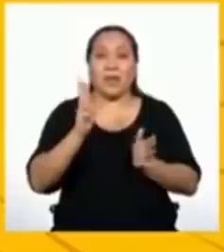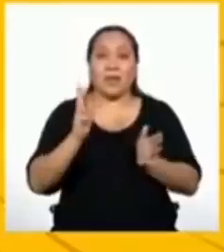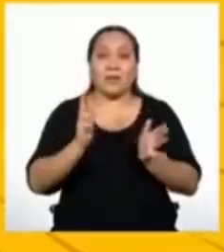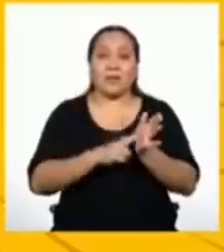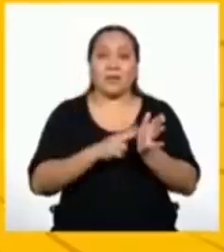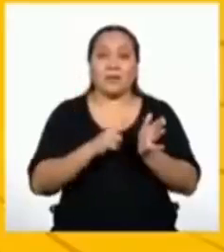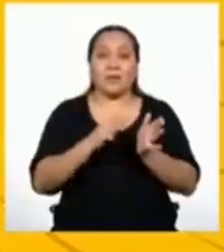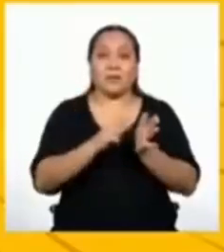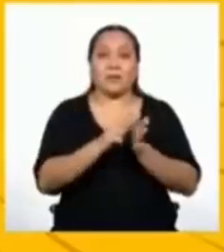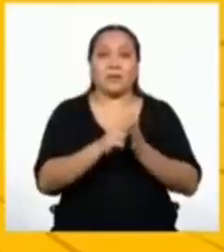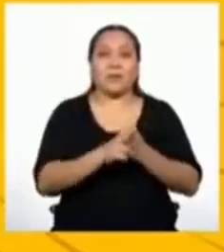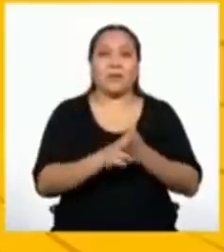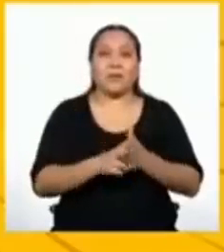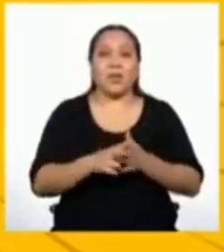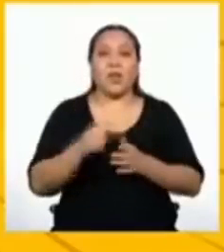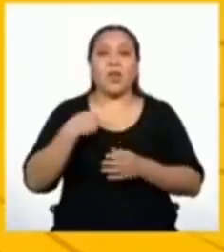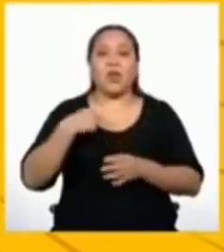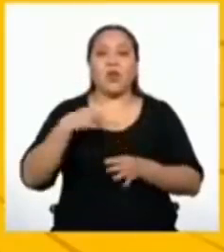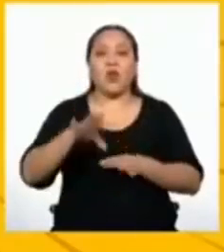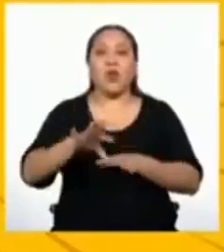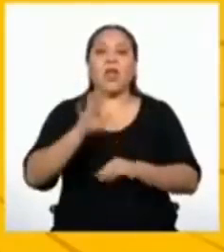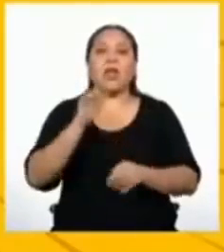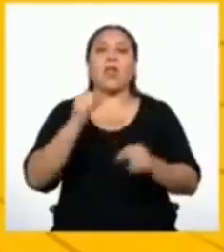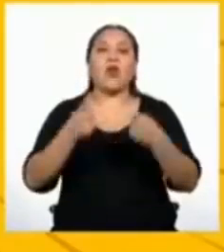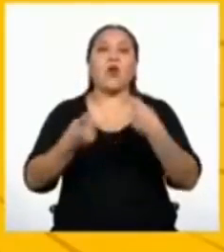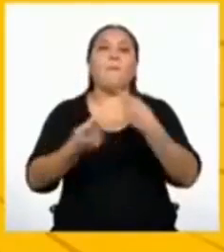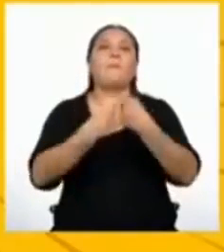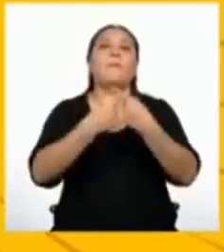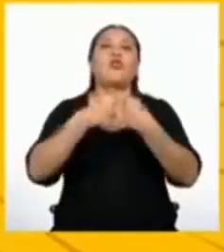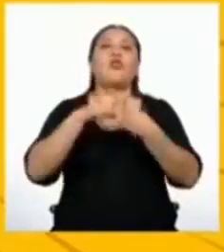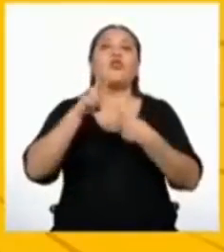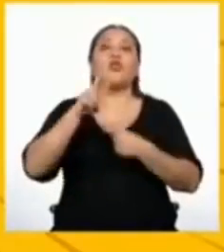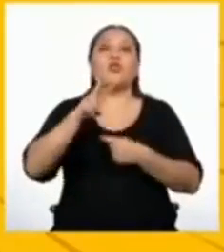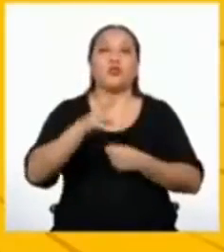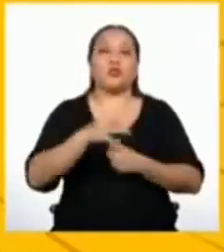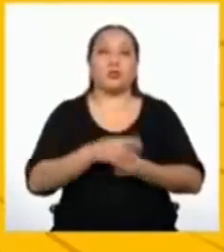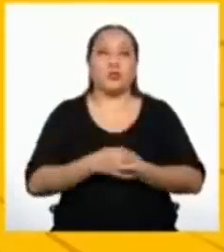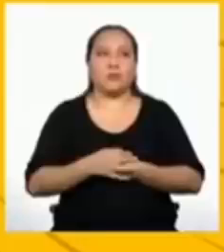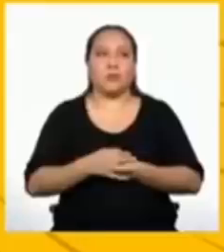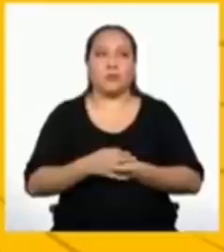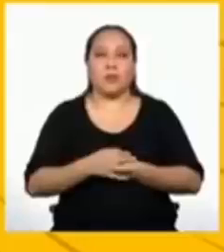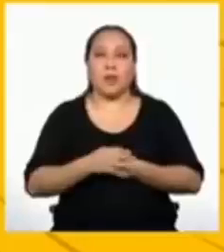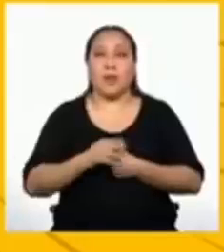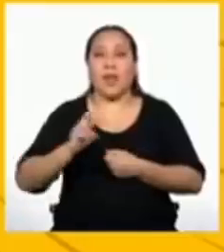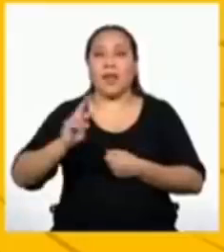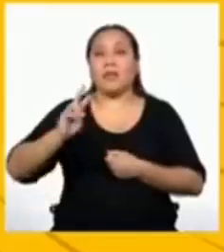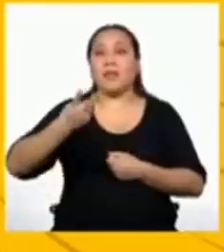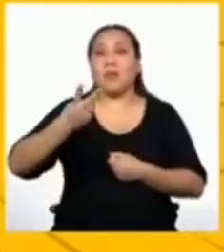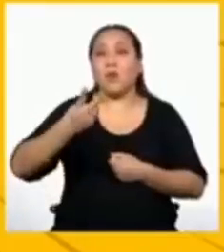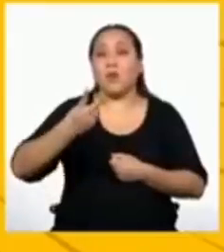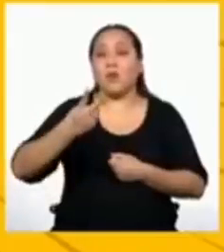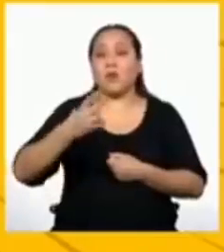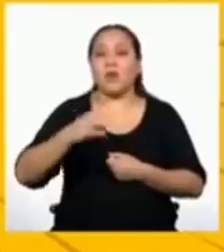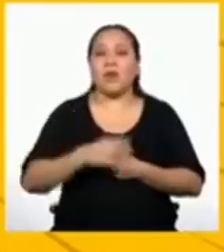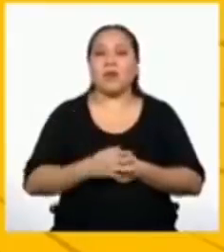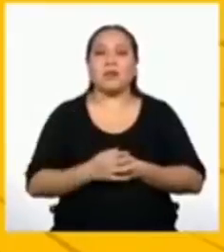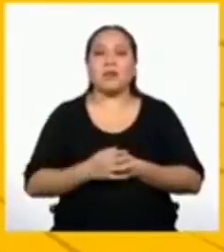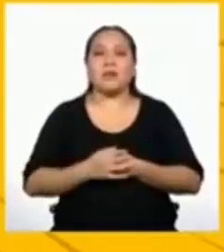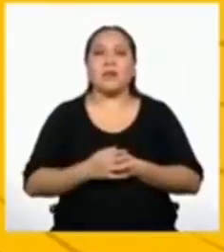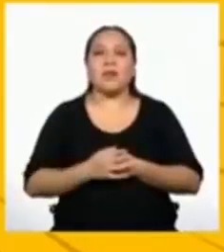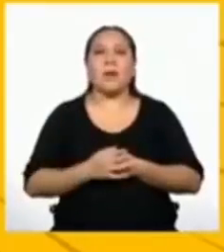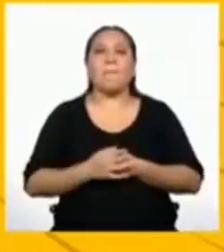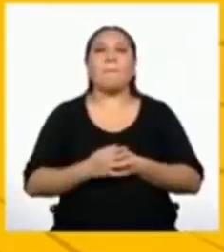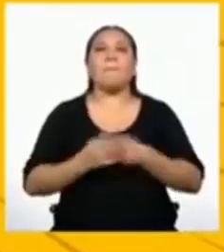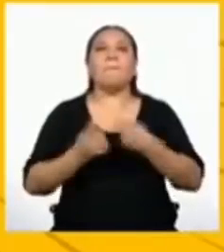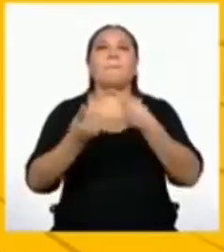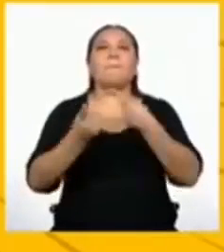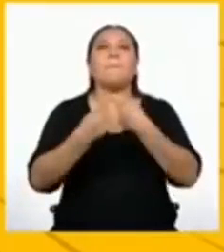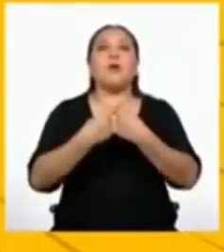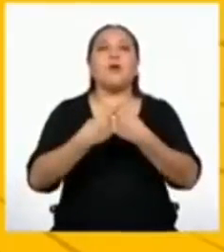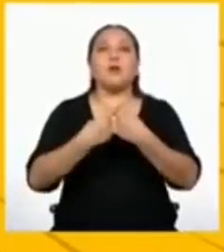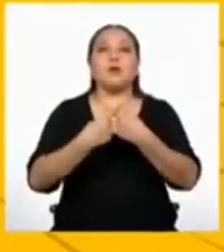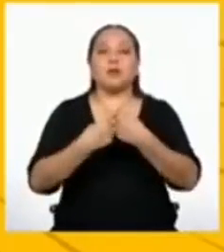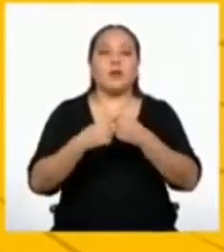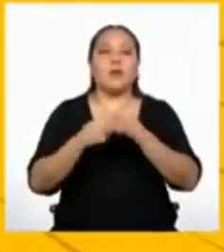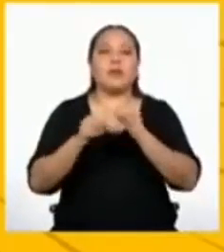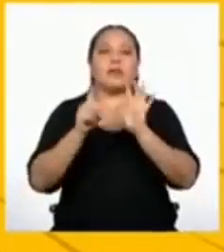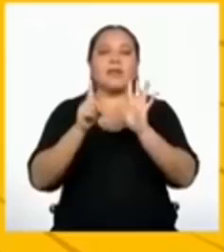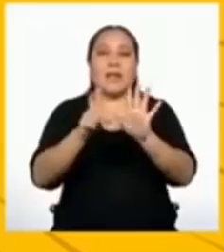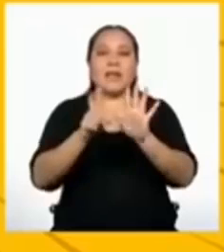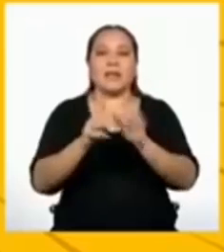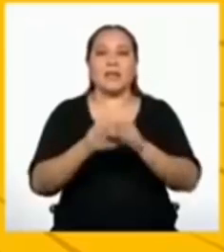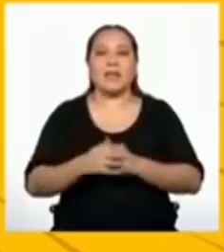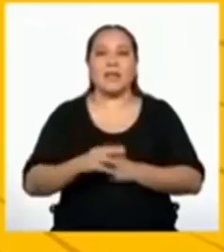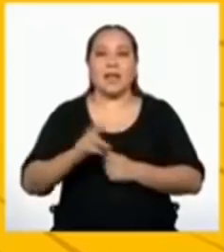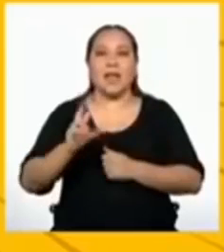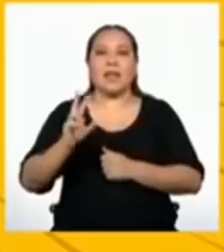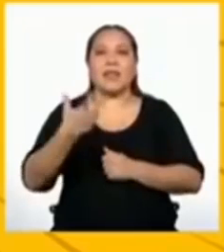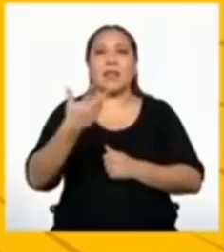fichas y elijo multiplicar por dos, entonces la segunda cantidad de fichas a ubicar en el tablero será seis y